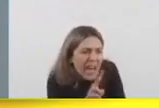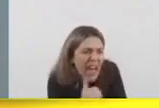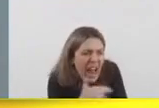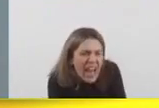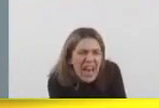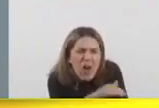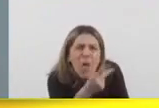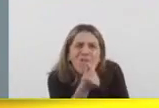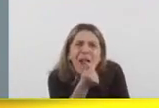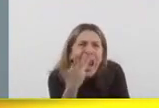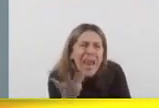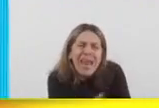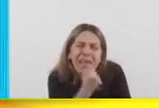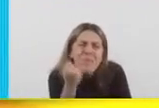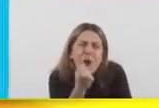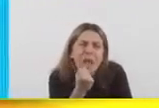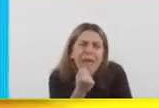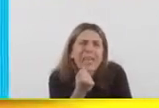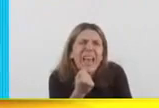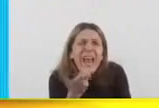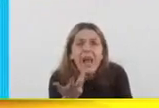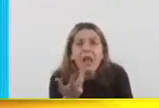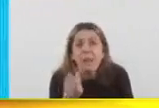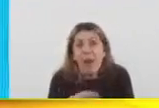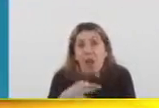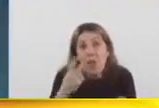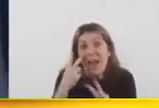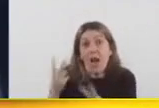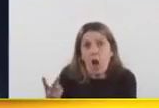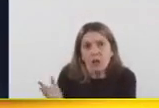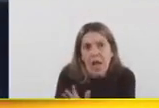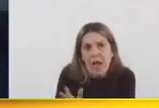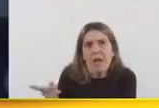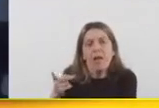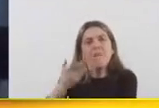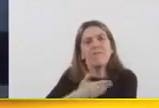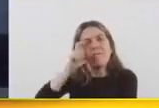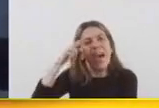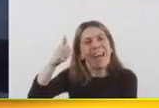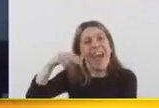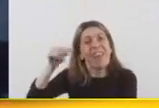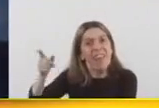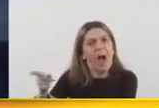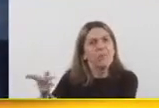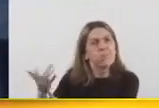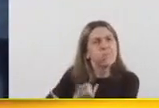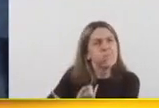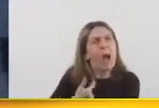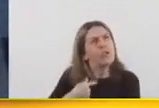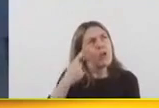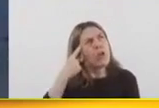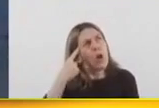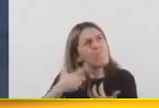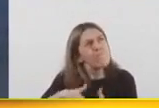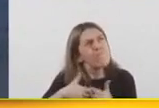pero merece reconocimiento. Y vino con esa idea, Fernanda, y con las dos ideas me quedó dando vuelta en la cabeza. Y le